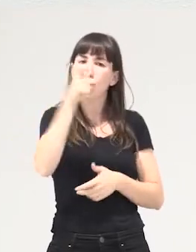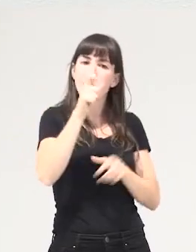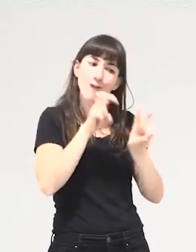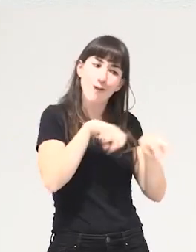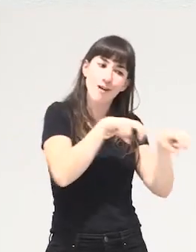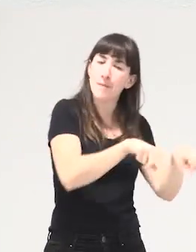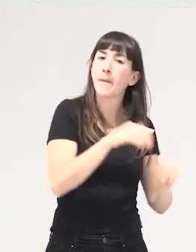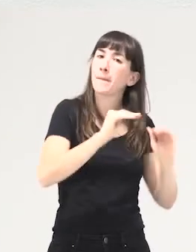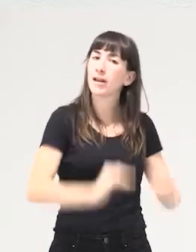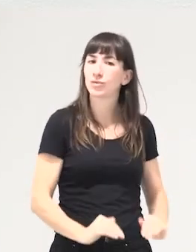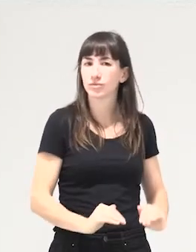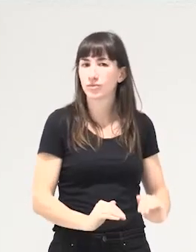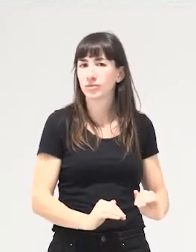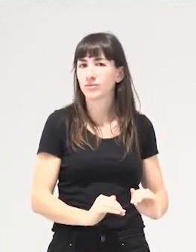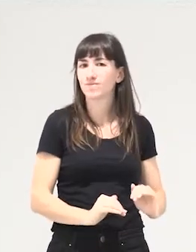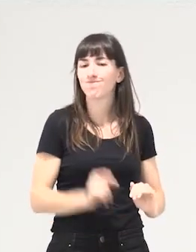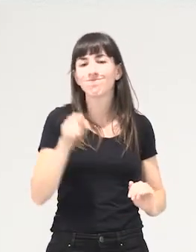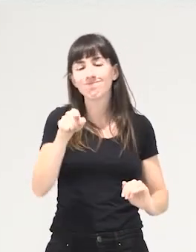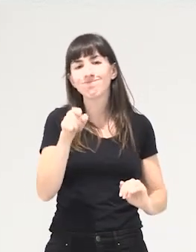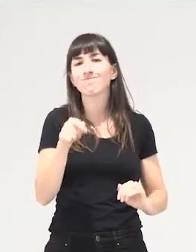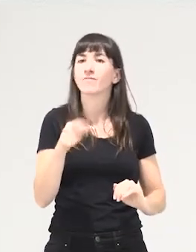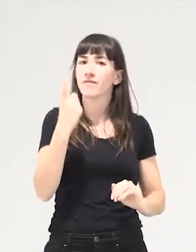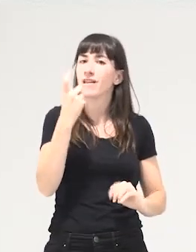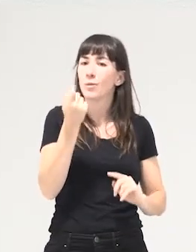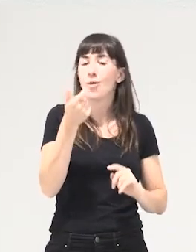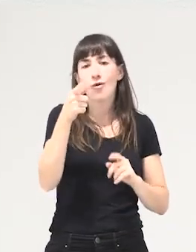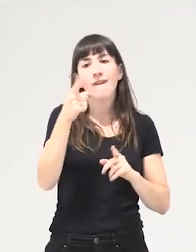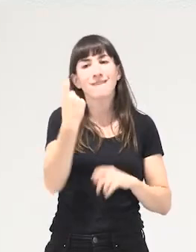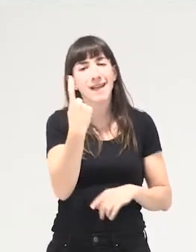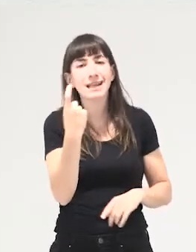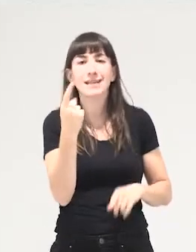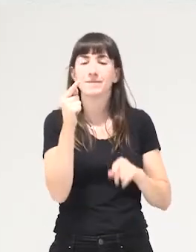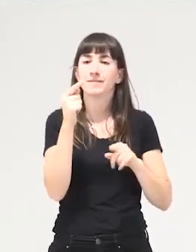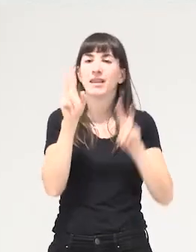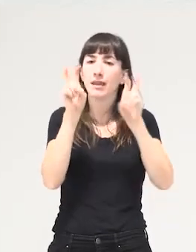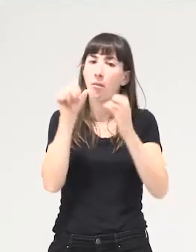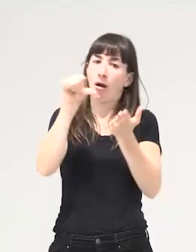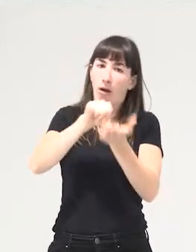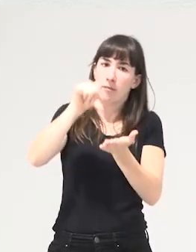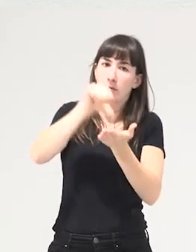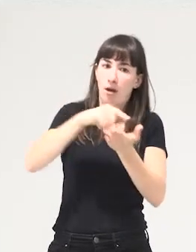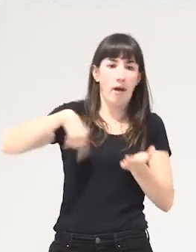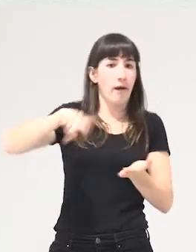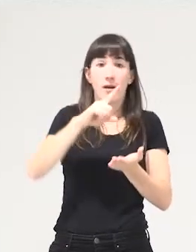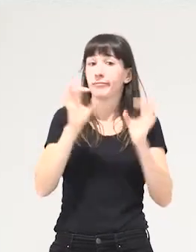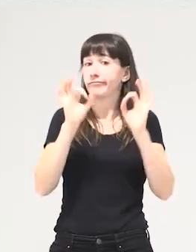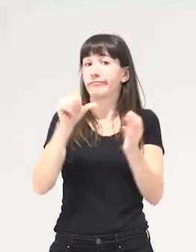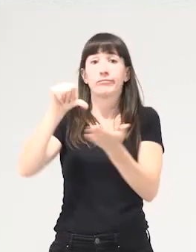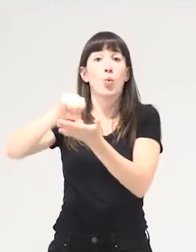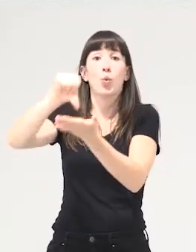integran muy poco una crítica a esa especie de destino urbano que tiene nuestra economía